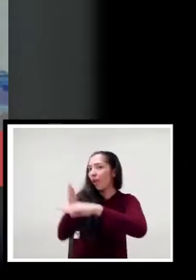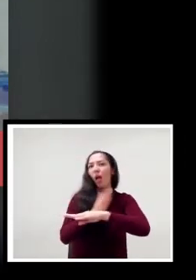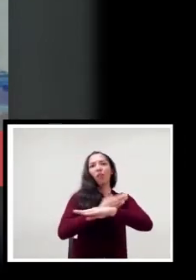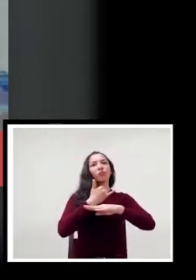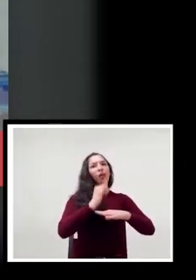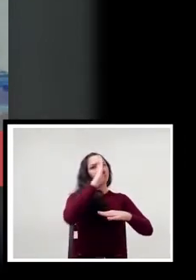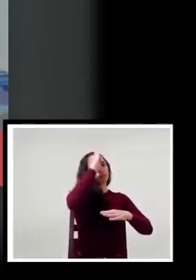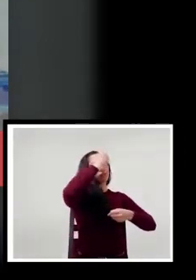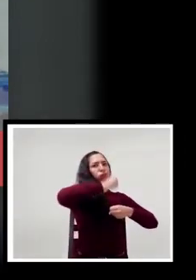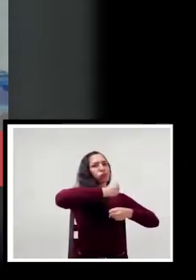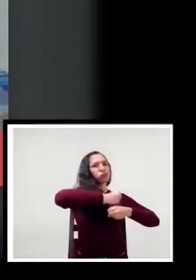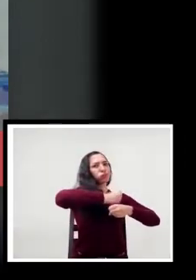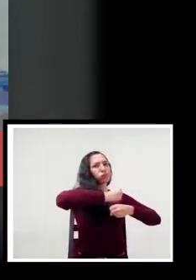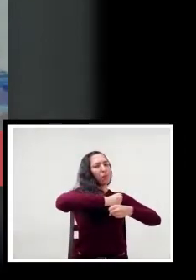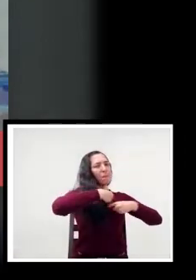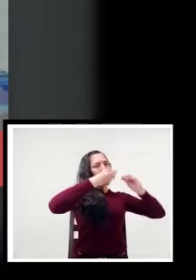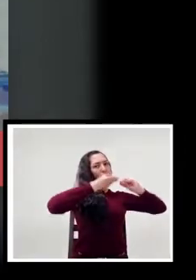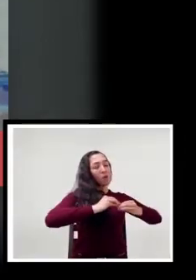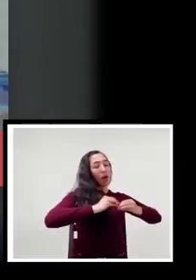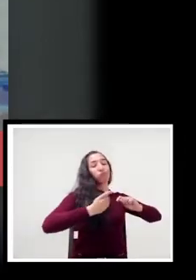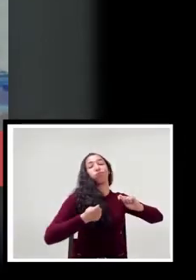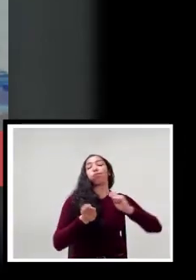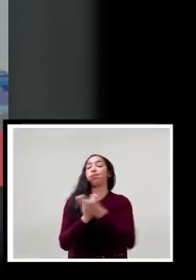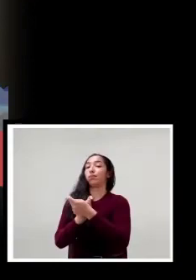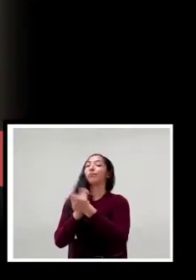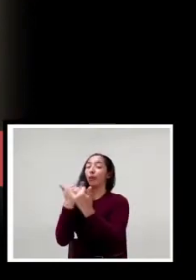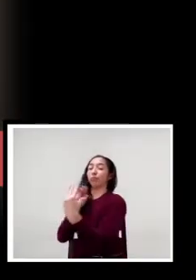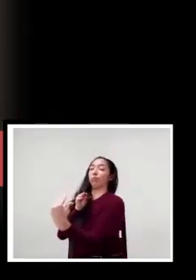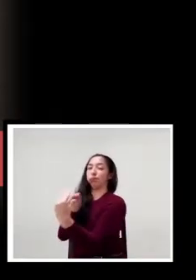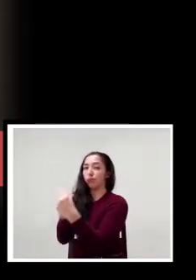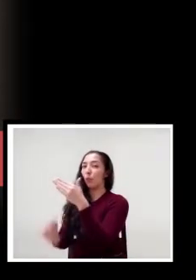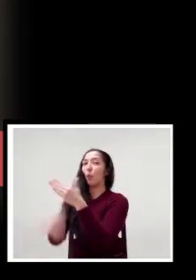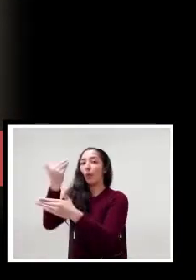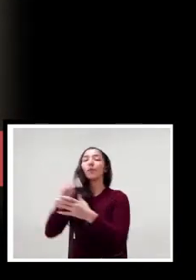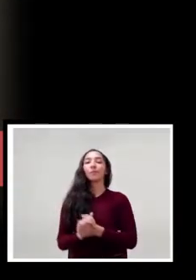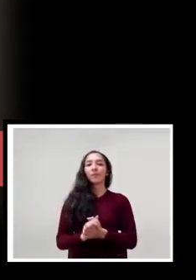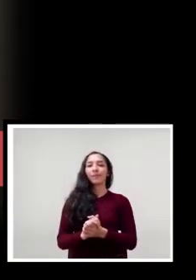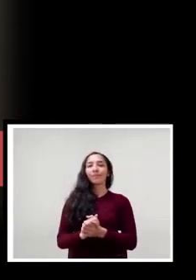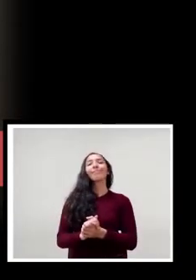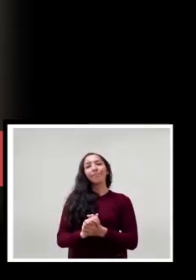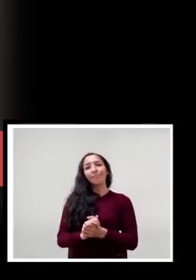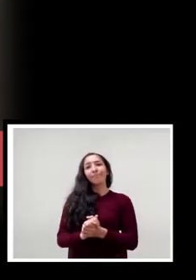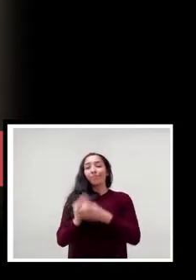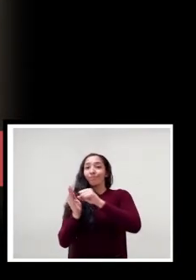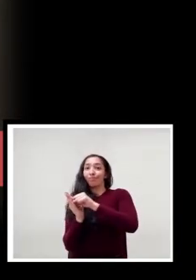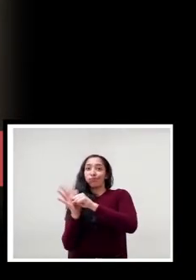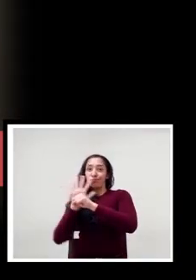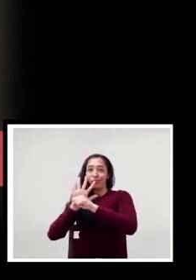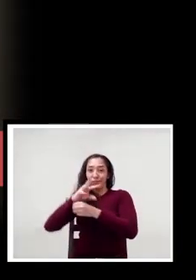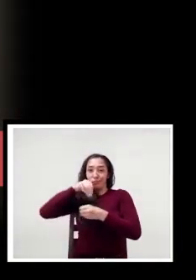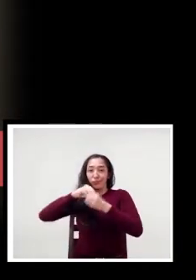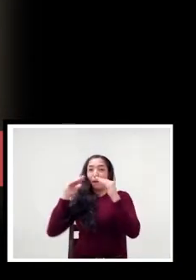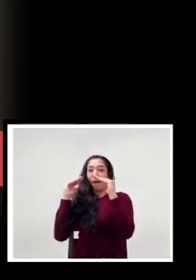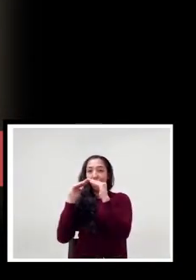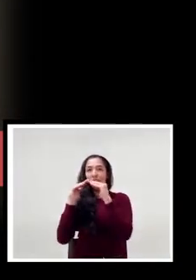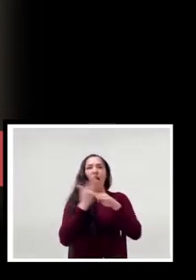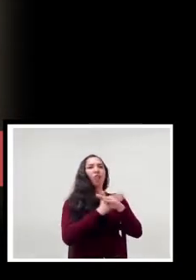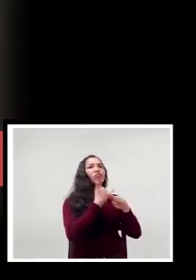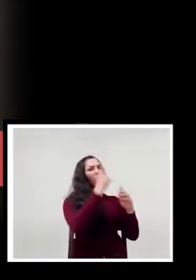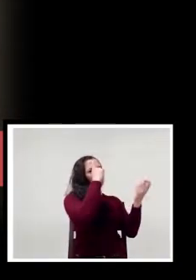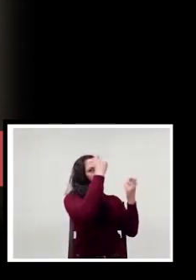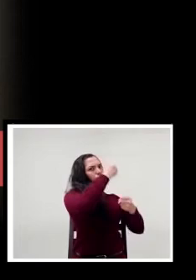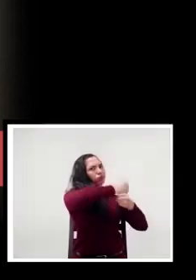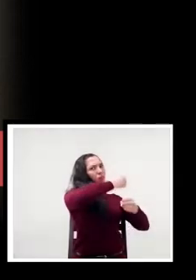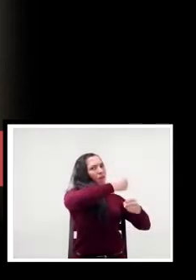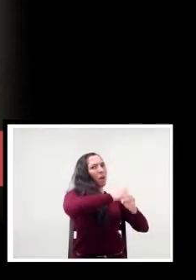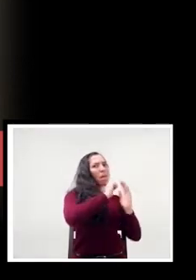de trabajar y ahí estamos adaptándonos todavía. En esta cuarentena hemos tenido que cambiar todas nuestras estrategias